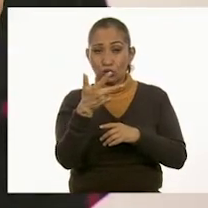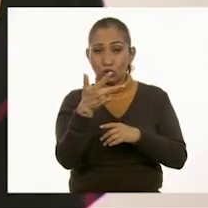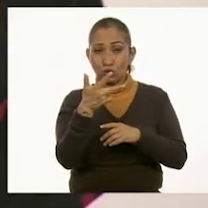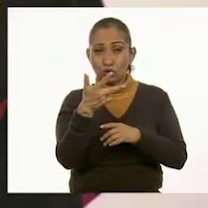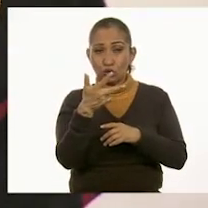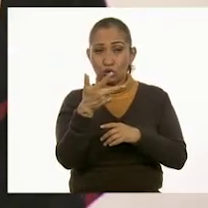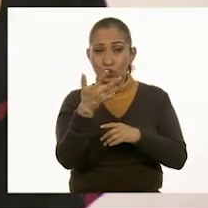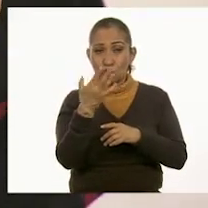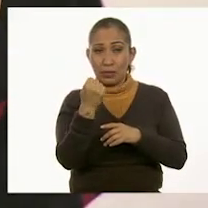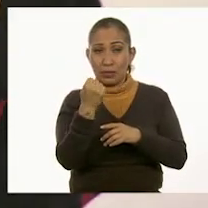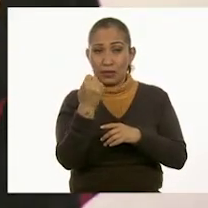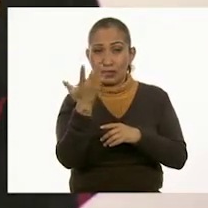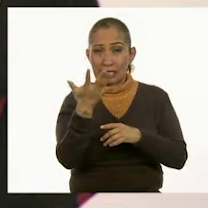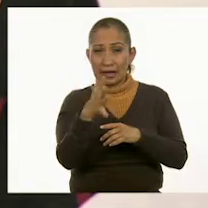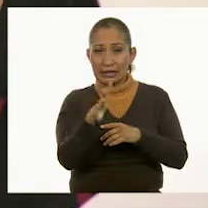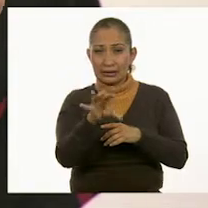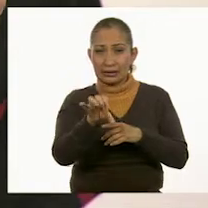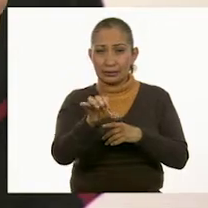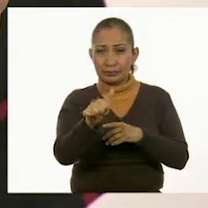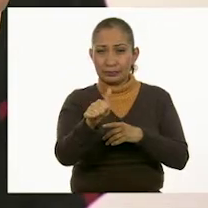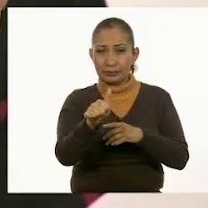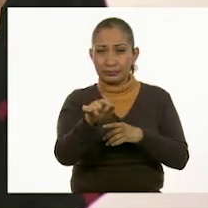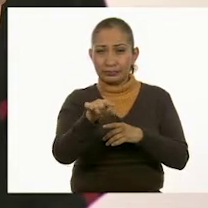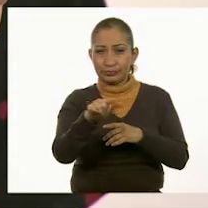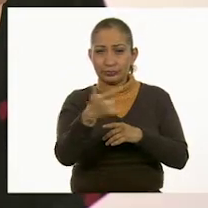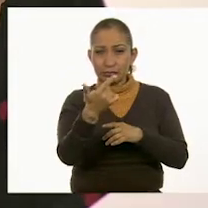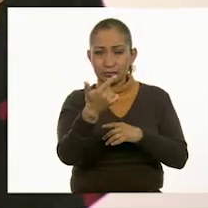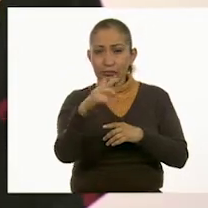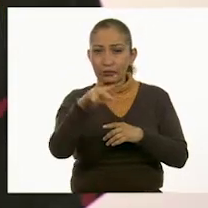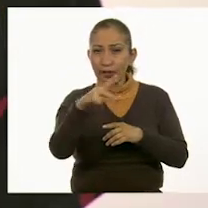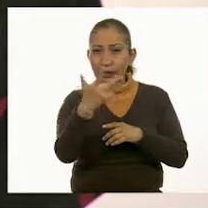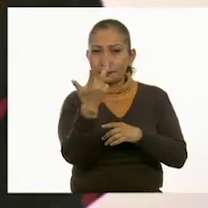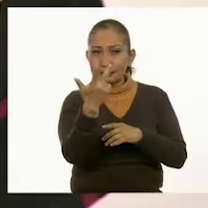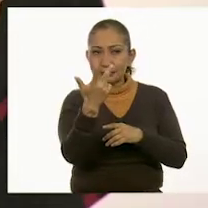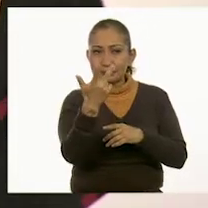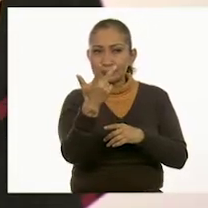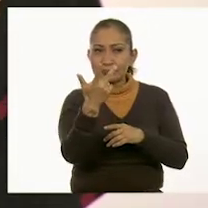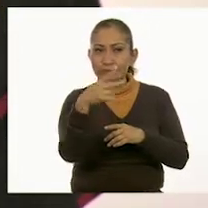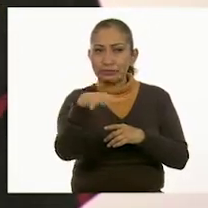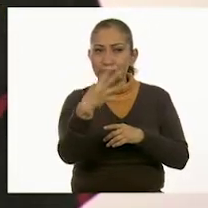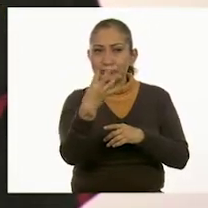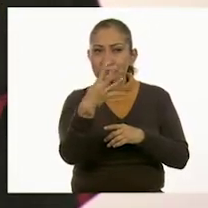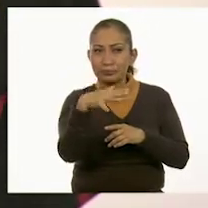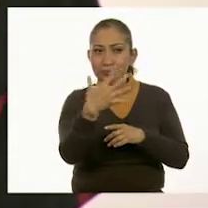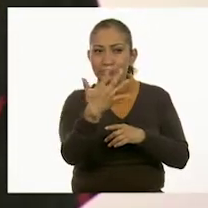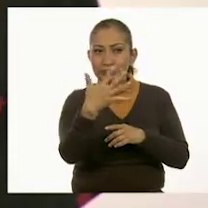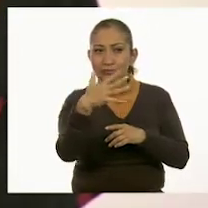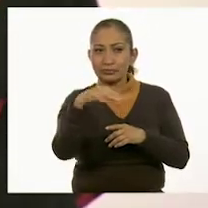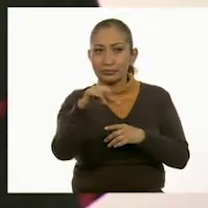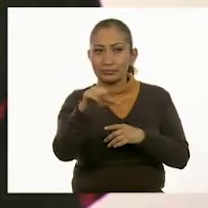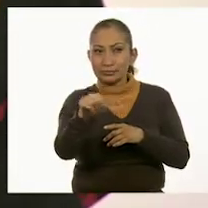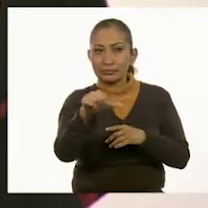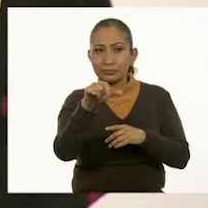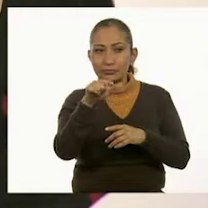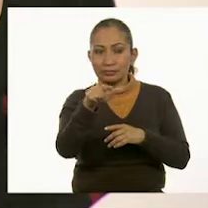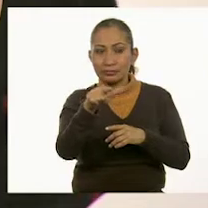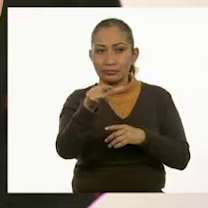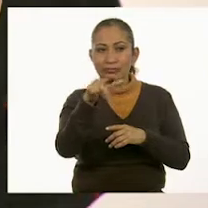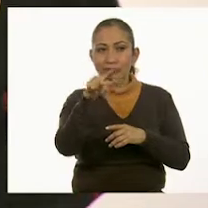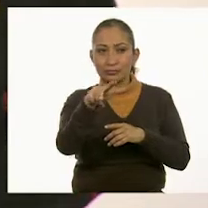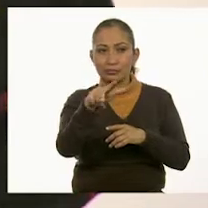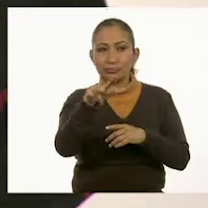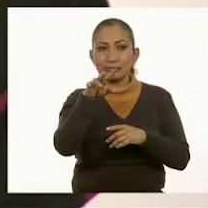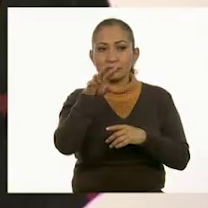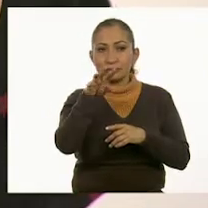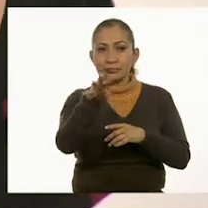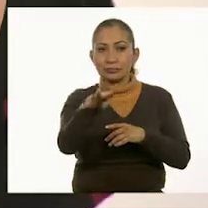8, 9, 10, 11, 12, 13, 14, 15, 10, 16, 17,